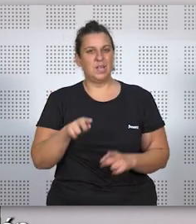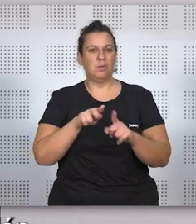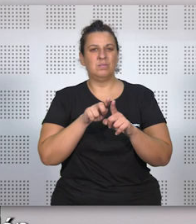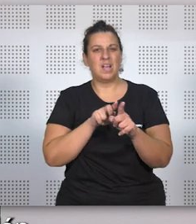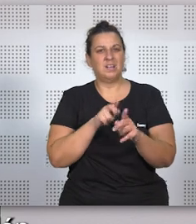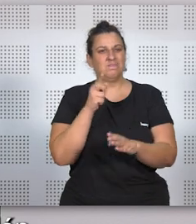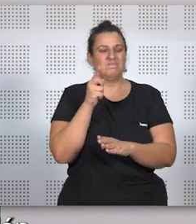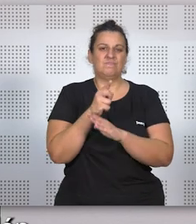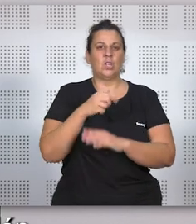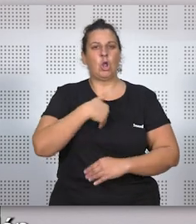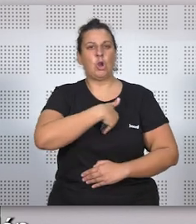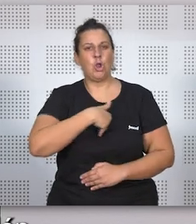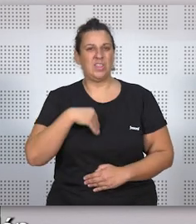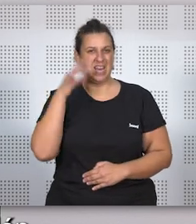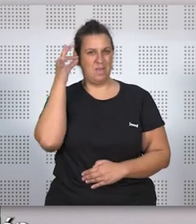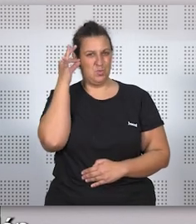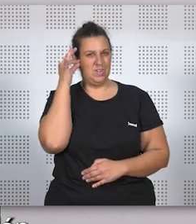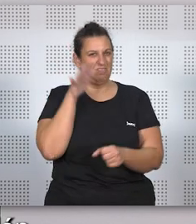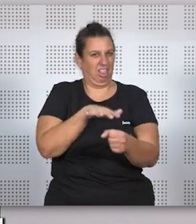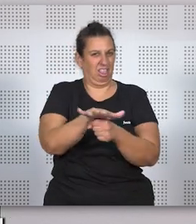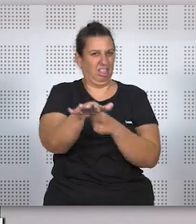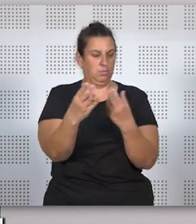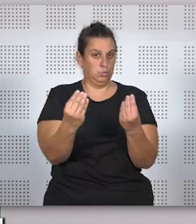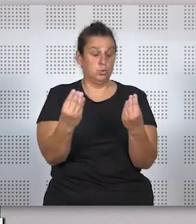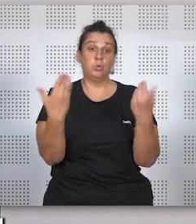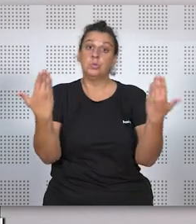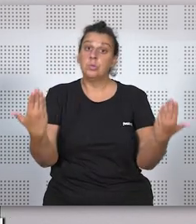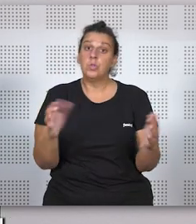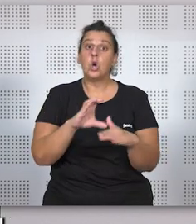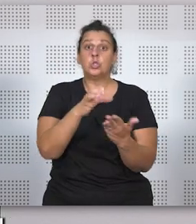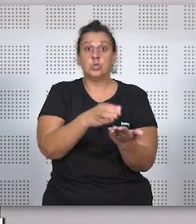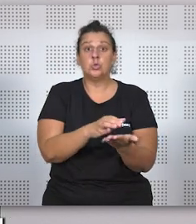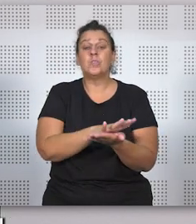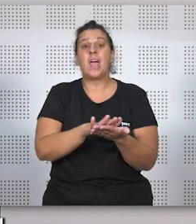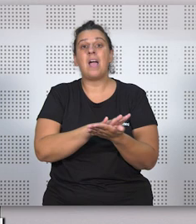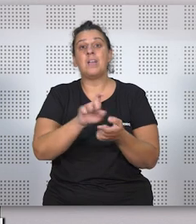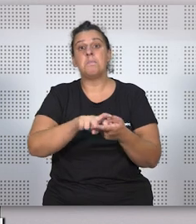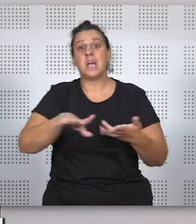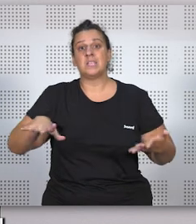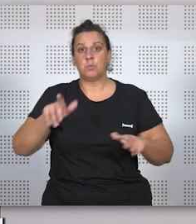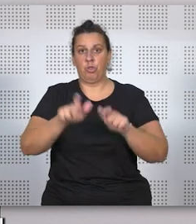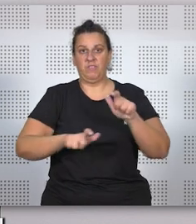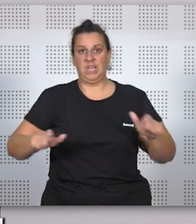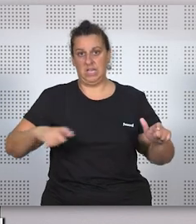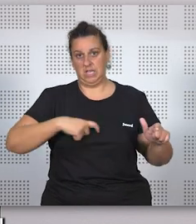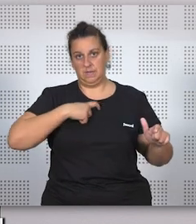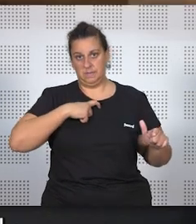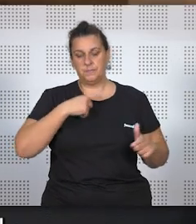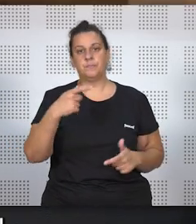muchísimo a ese papel y a ese rol de la mujer. Entonces la Constitución establece el matrimonio civil, por ejemplo,